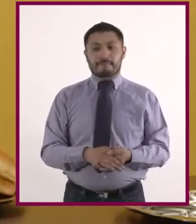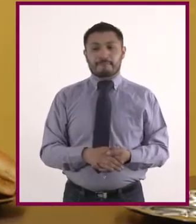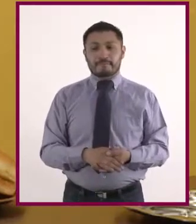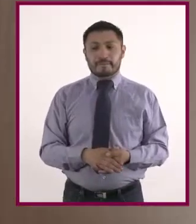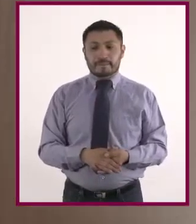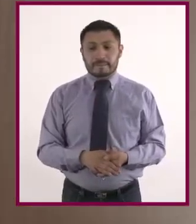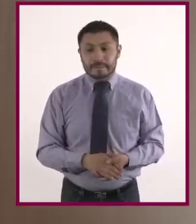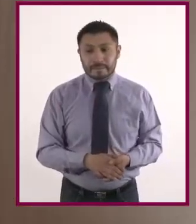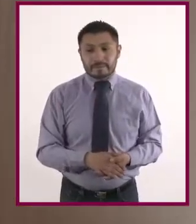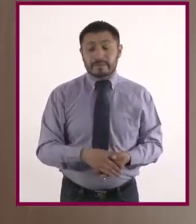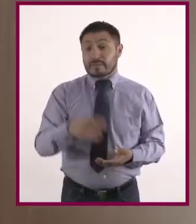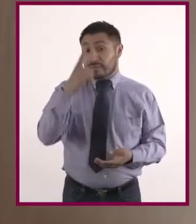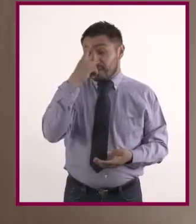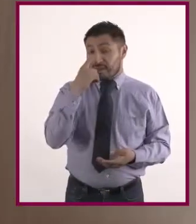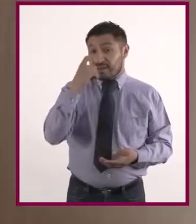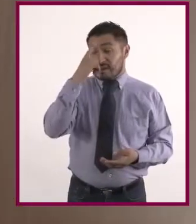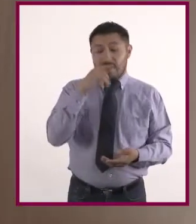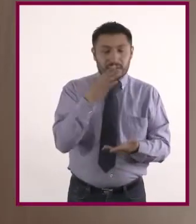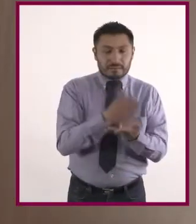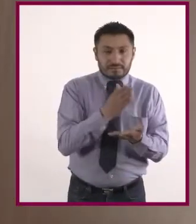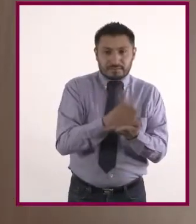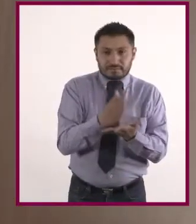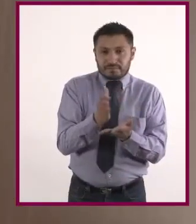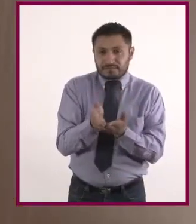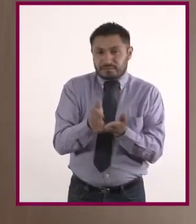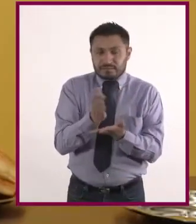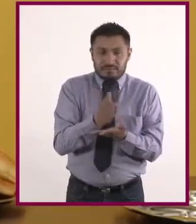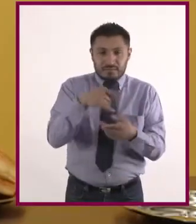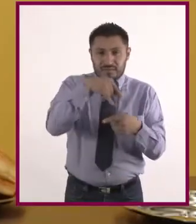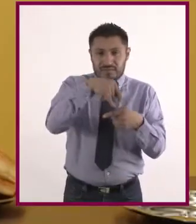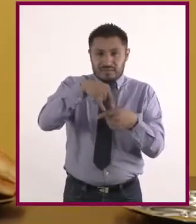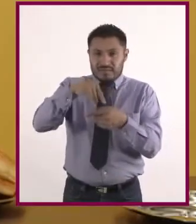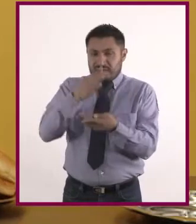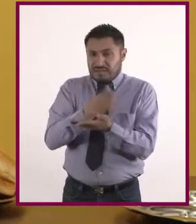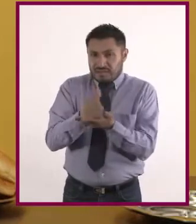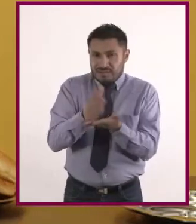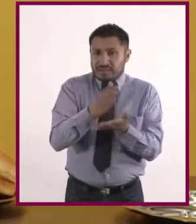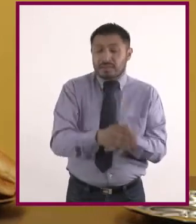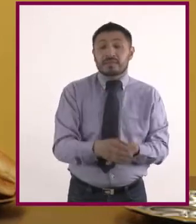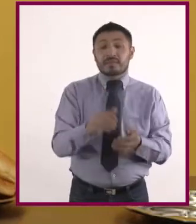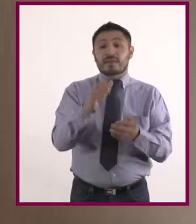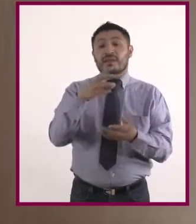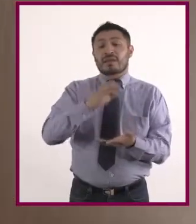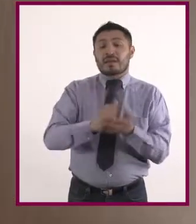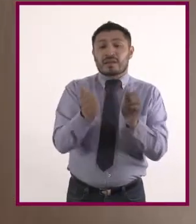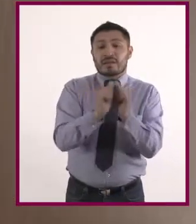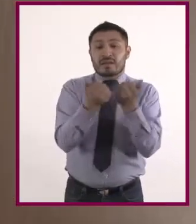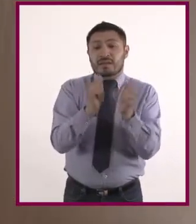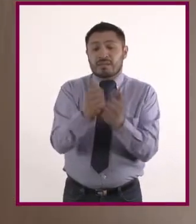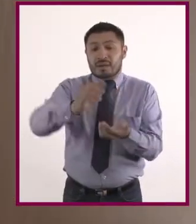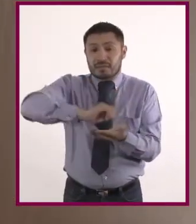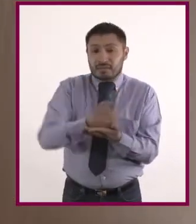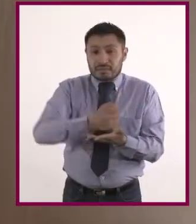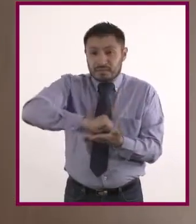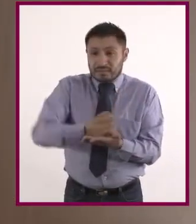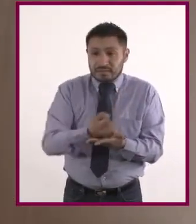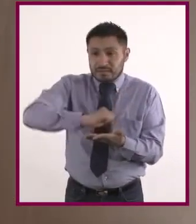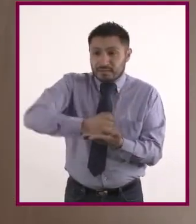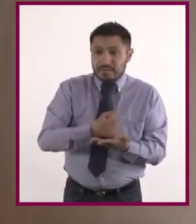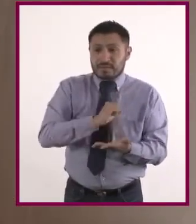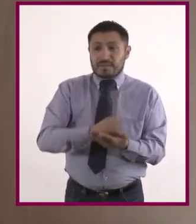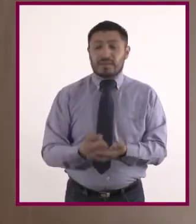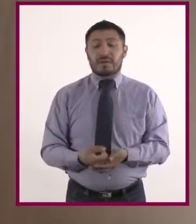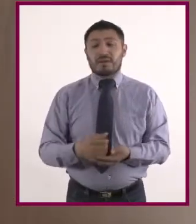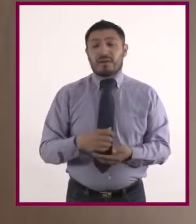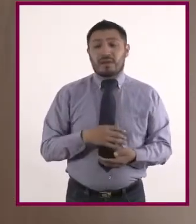Tenemos también nuestro ajo picado en cuadritos, nuestro pan molido y también aquí tenemos nuestros opcionales para